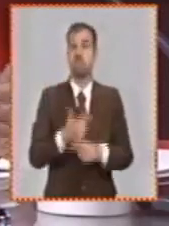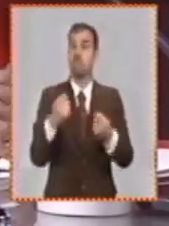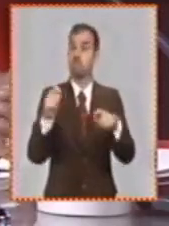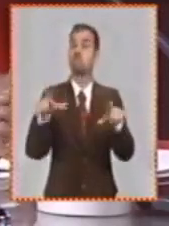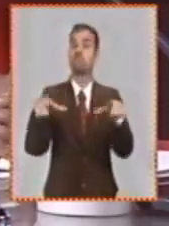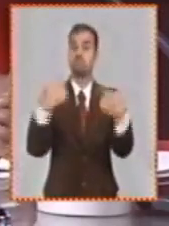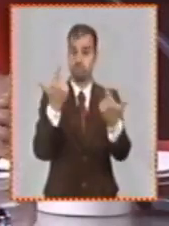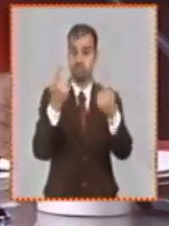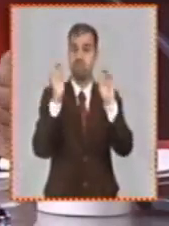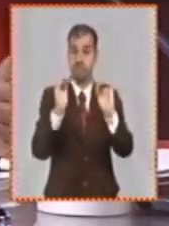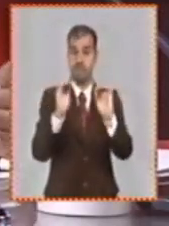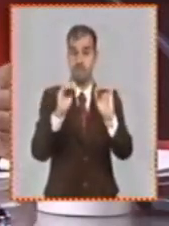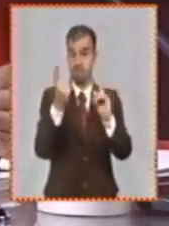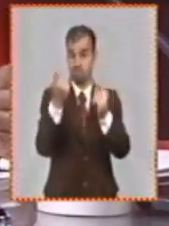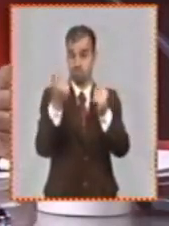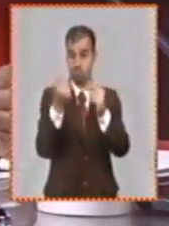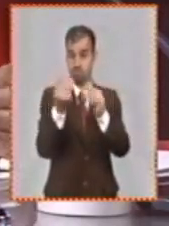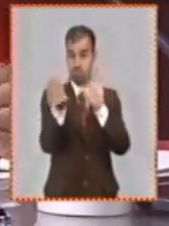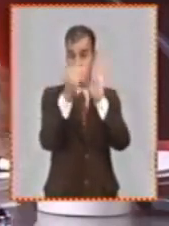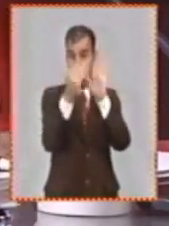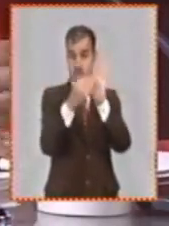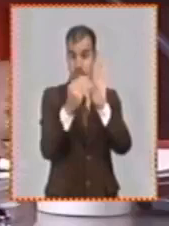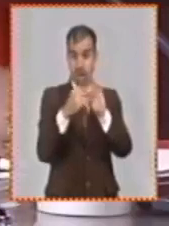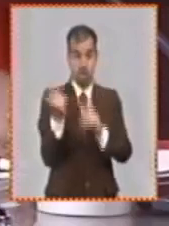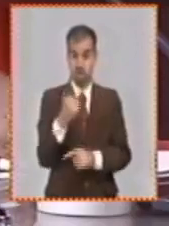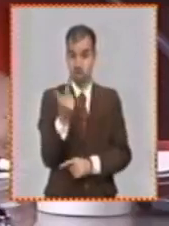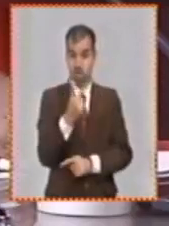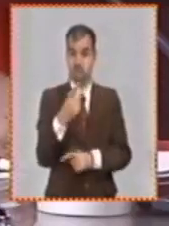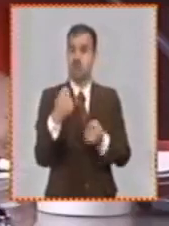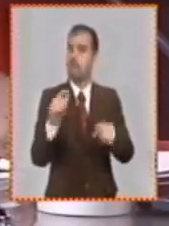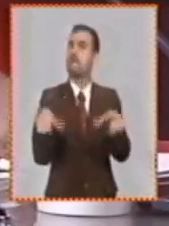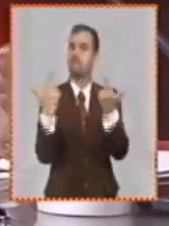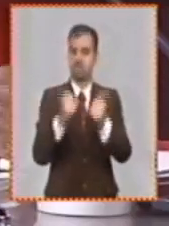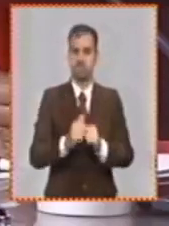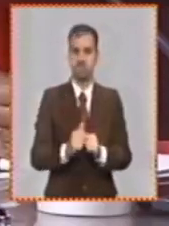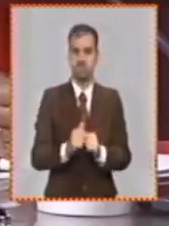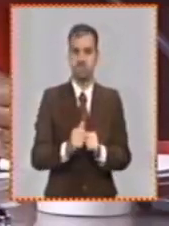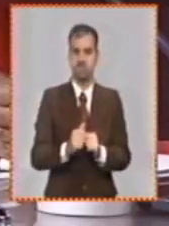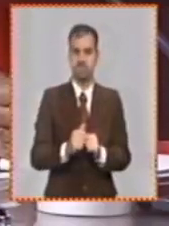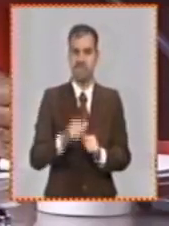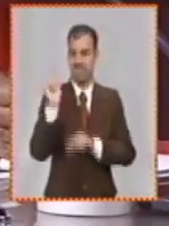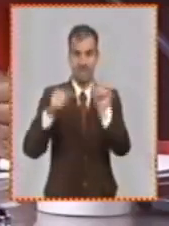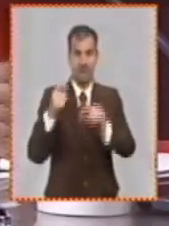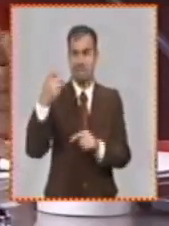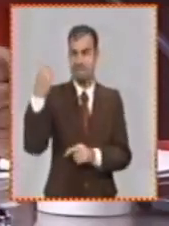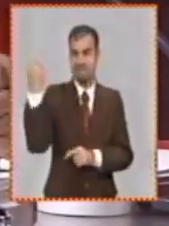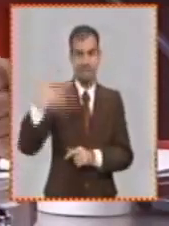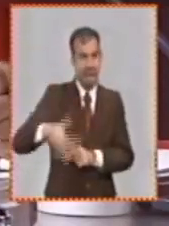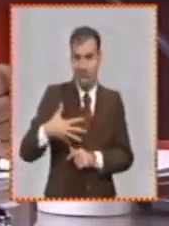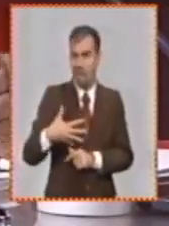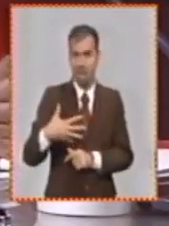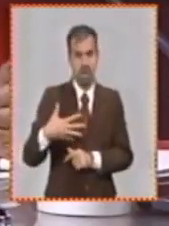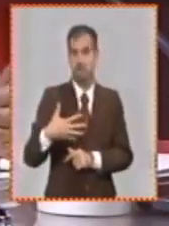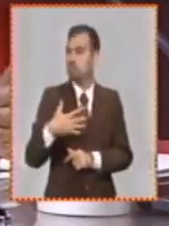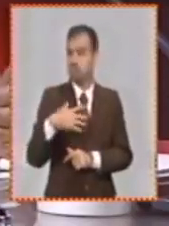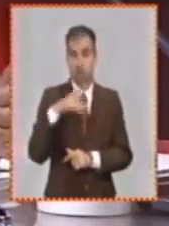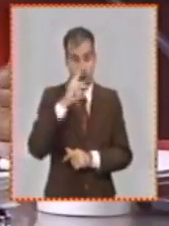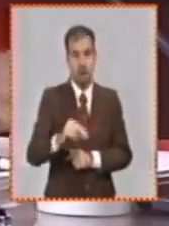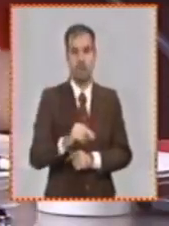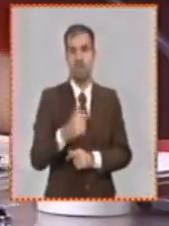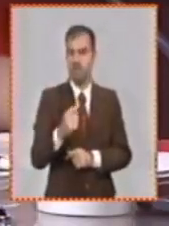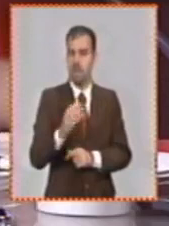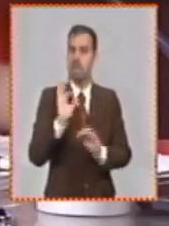acotación de precios que se ha fijado en ambos sectores porque la combinación del consumo de nuestra población está